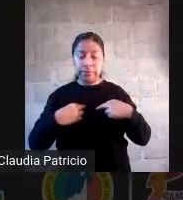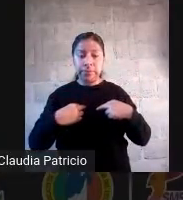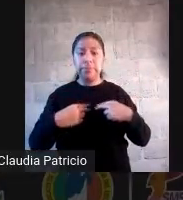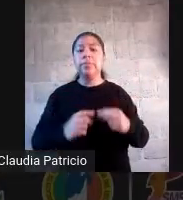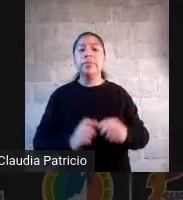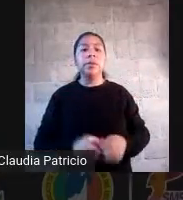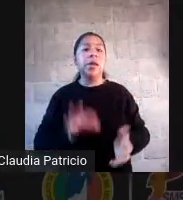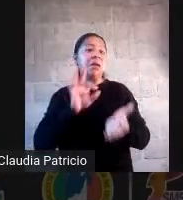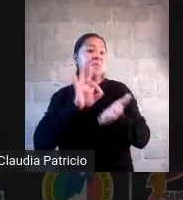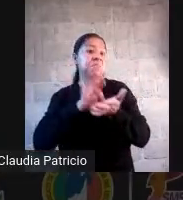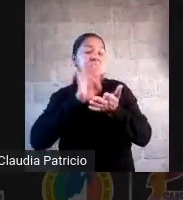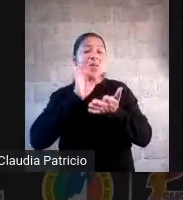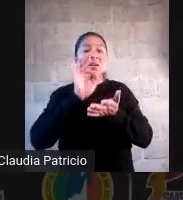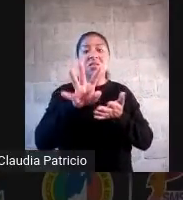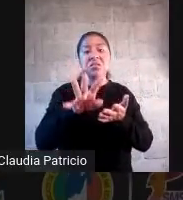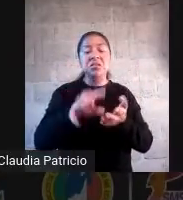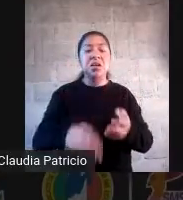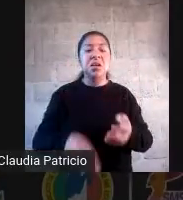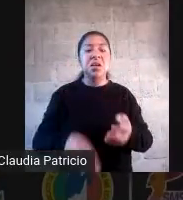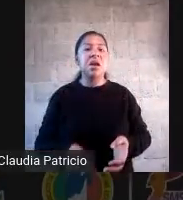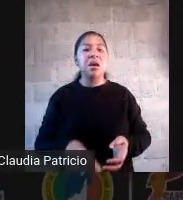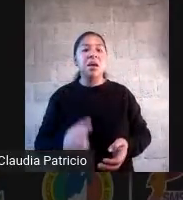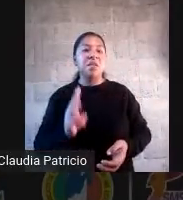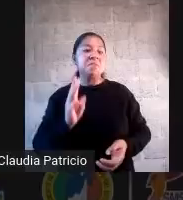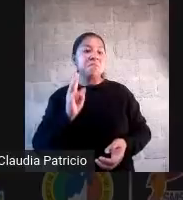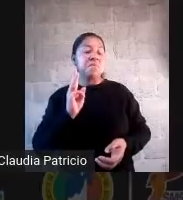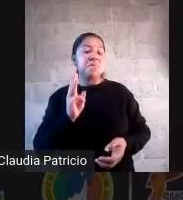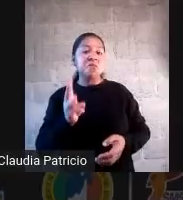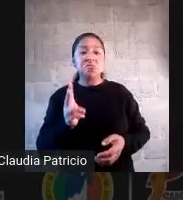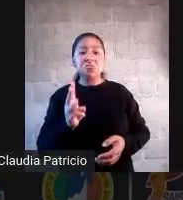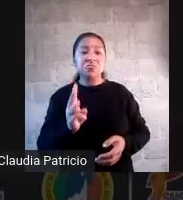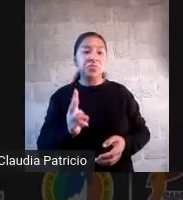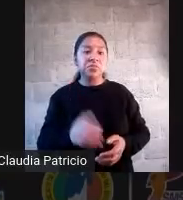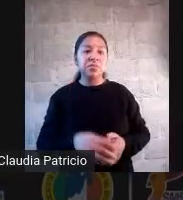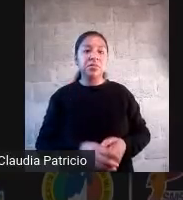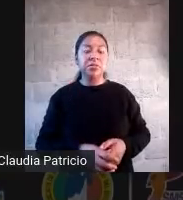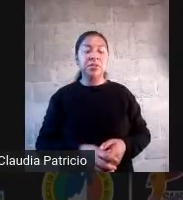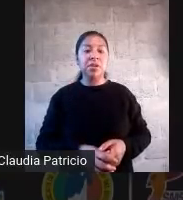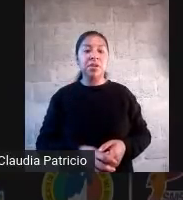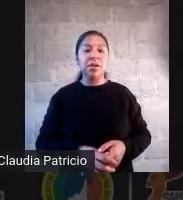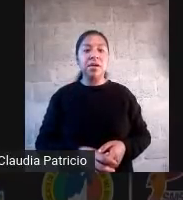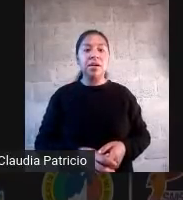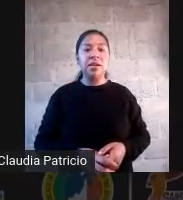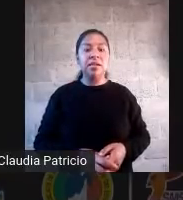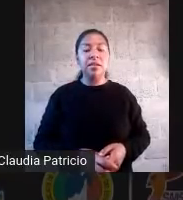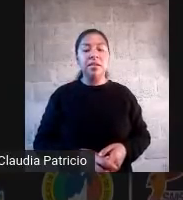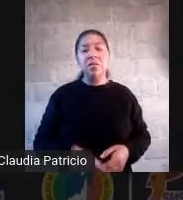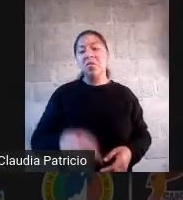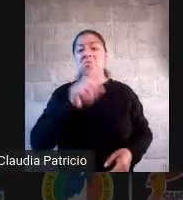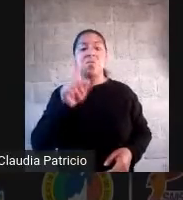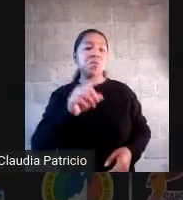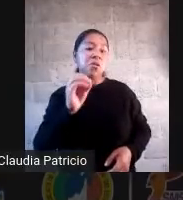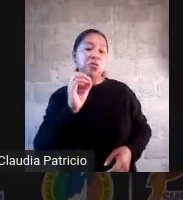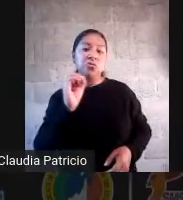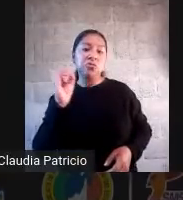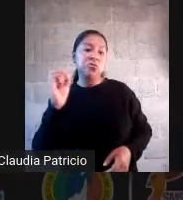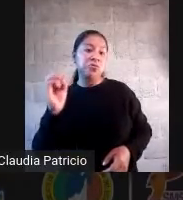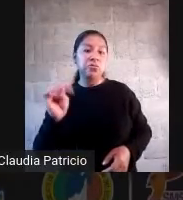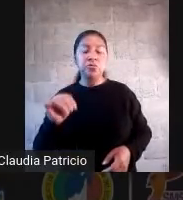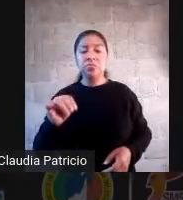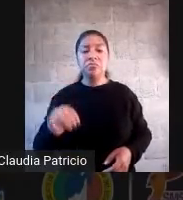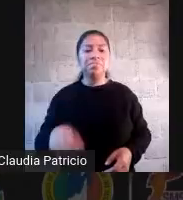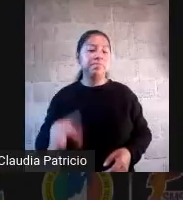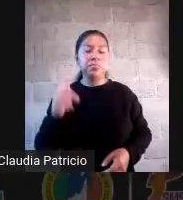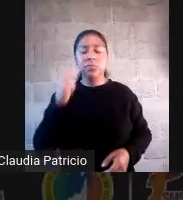por WhatsApp, por el Zoom, por como sea, pero yo necesito saber qué cosa, en qué